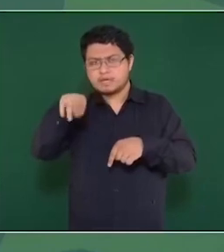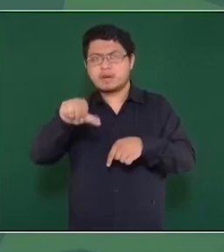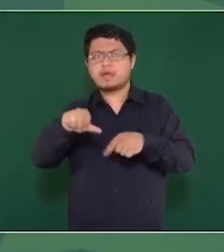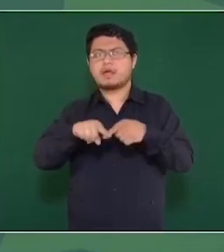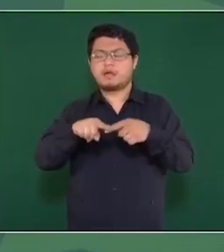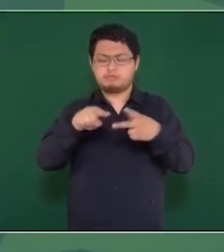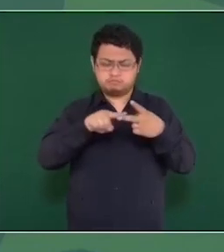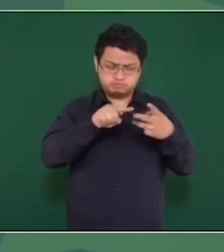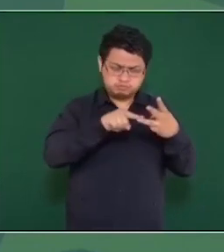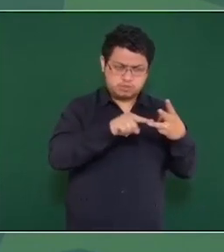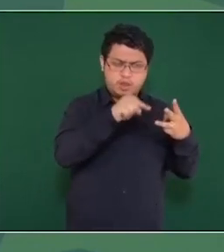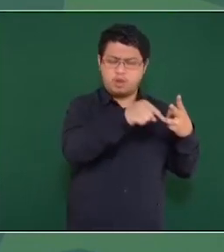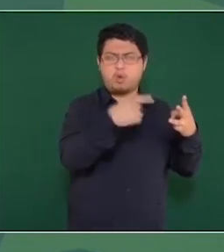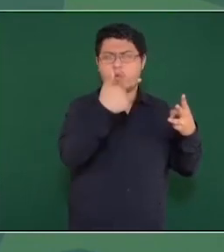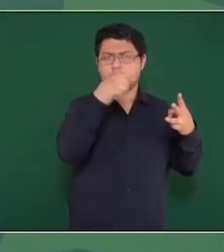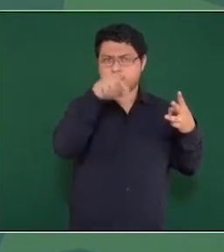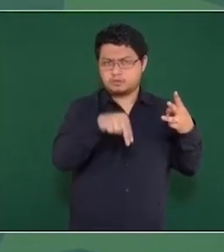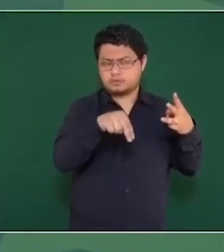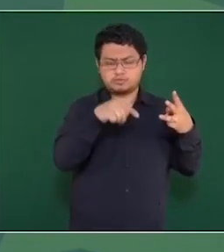la Guardia Nacional,